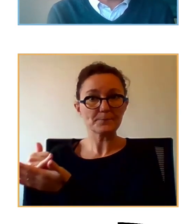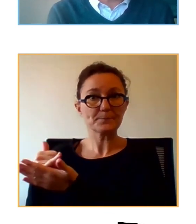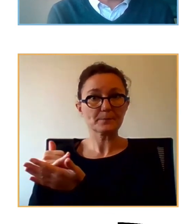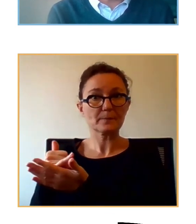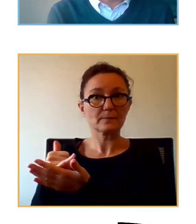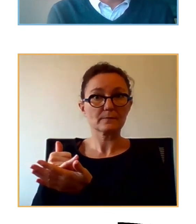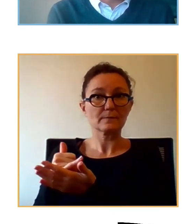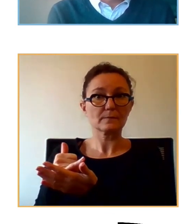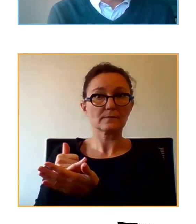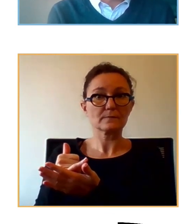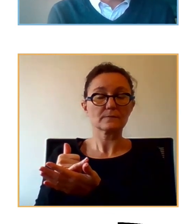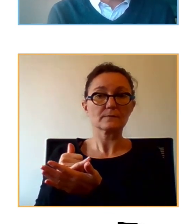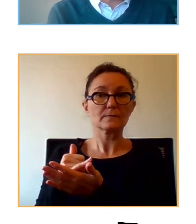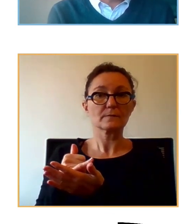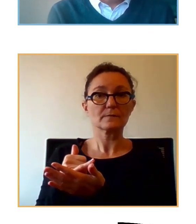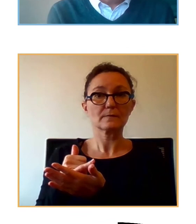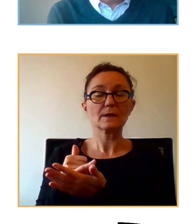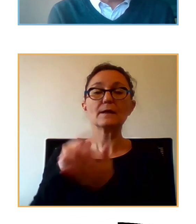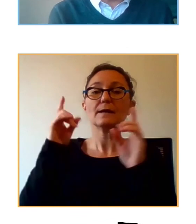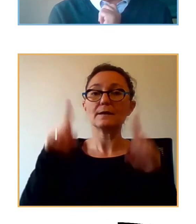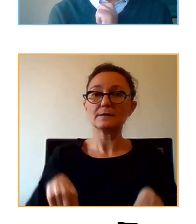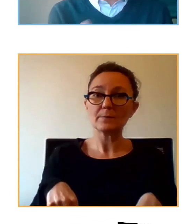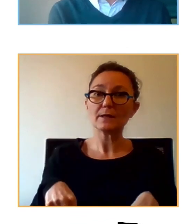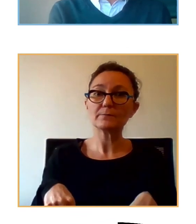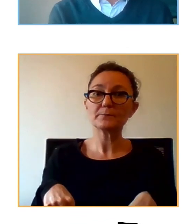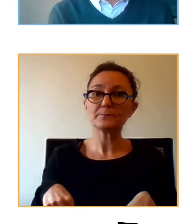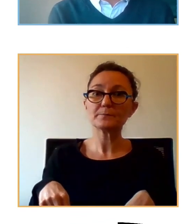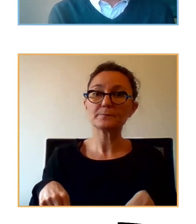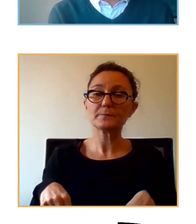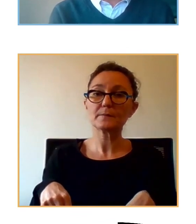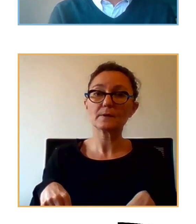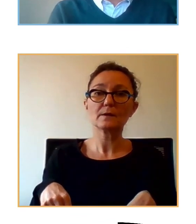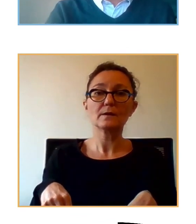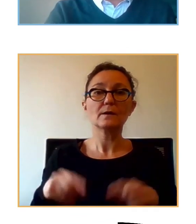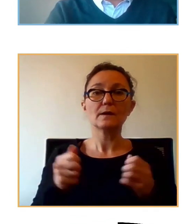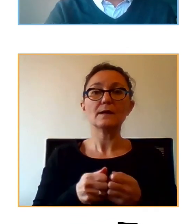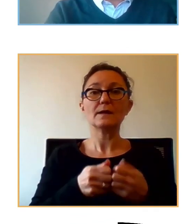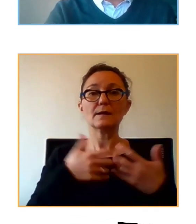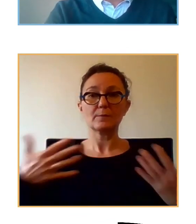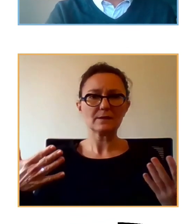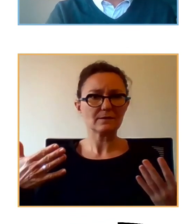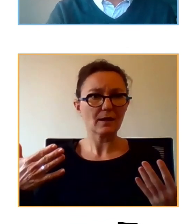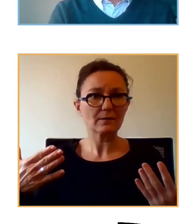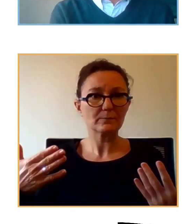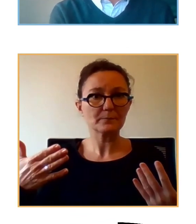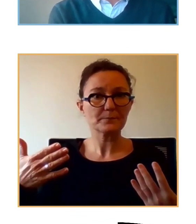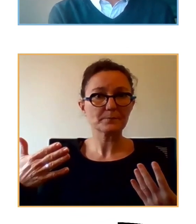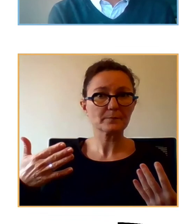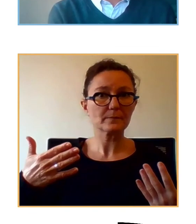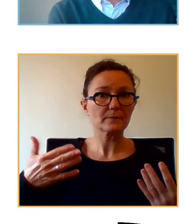psicología y incrementar el número disculpen incrementar el número de profesionales de salud mental que hay